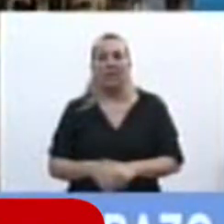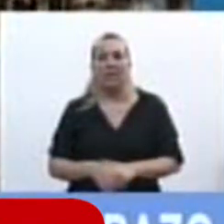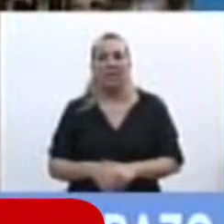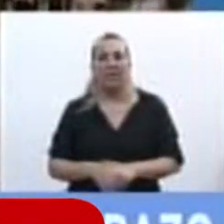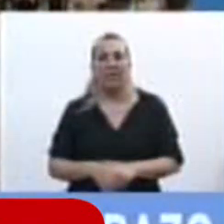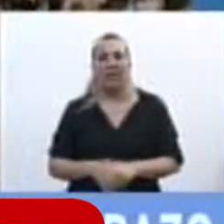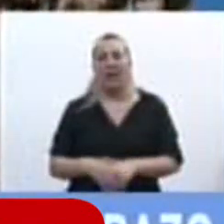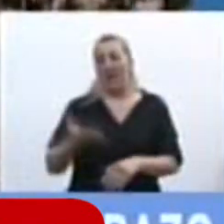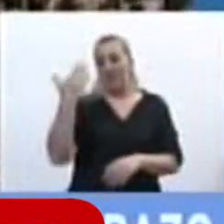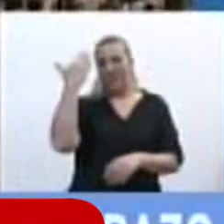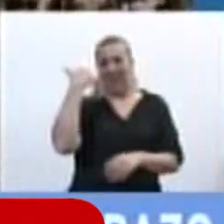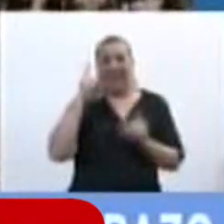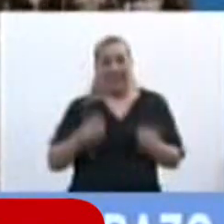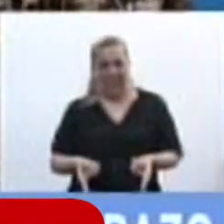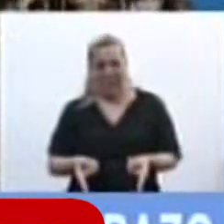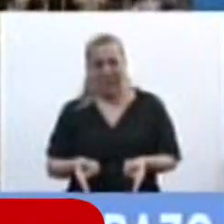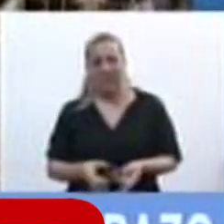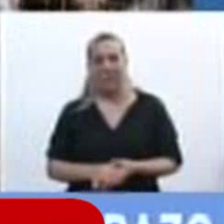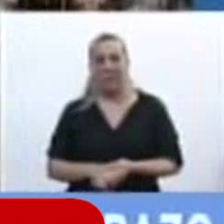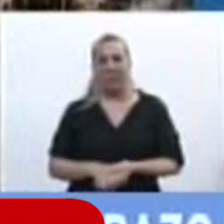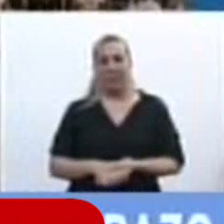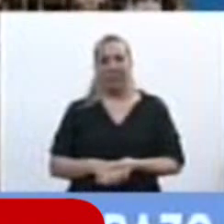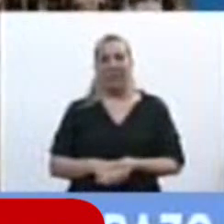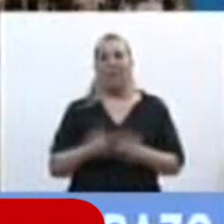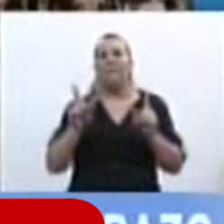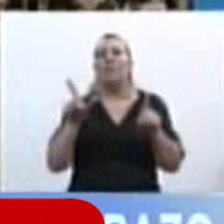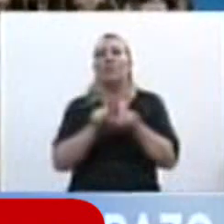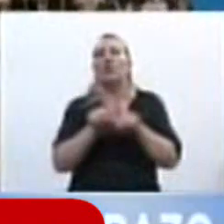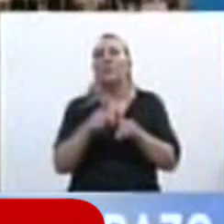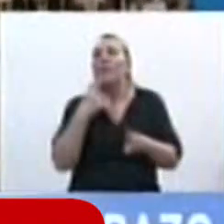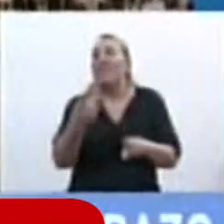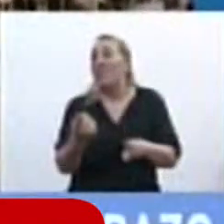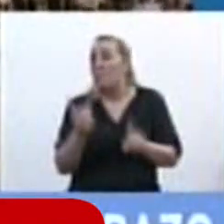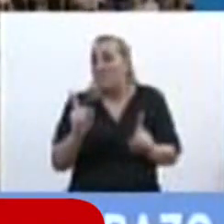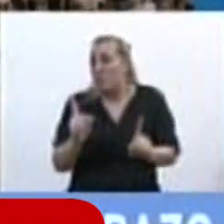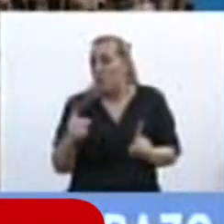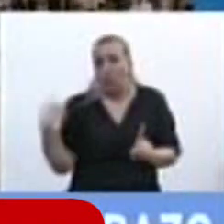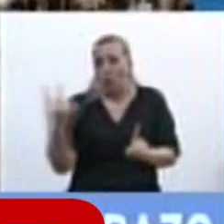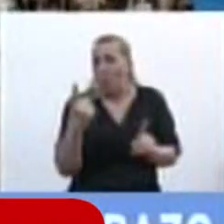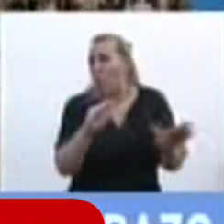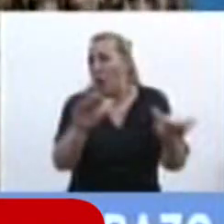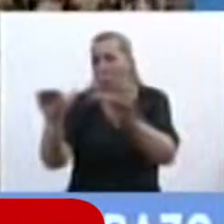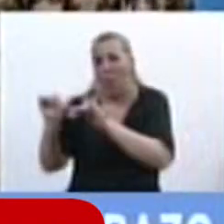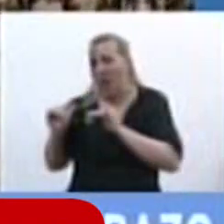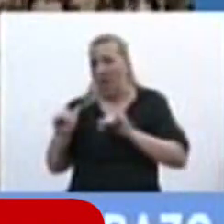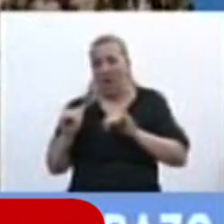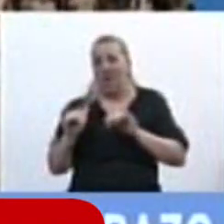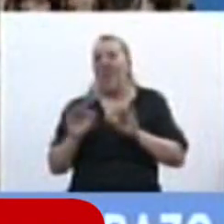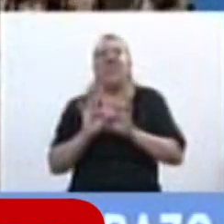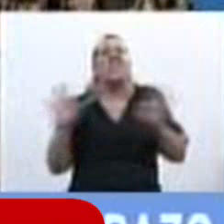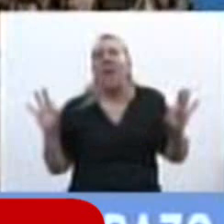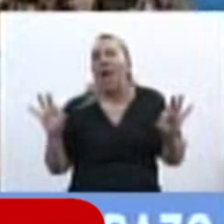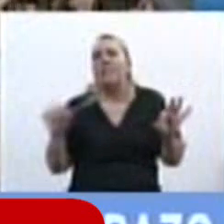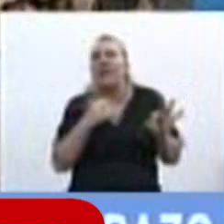Decía también días atrás que y como lo hemos dicho creo que todas y todos hoy nadie es promotor